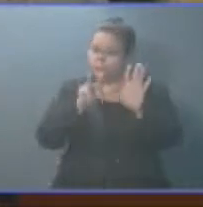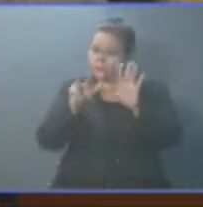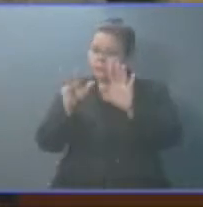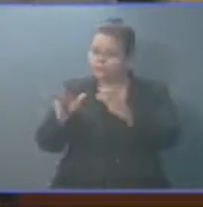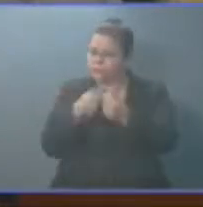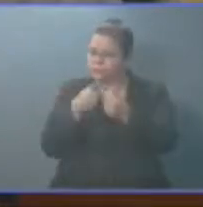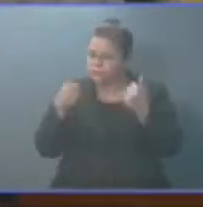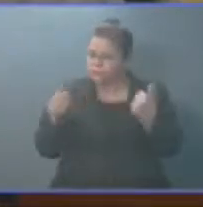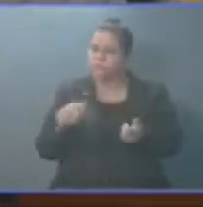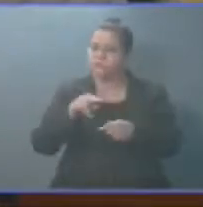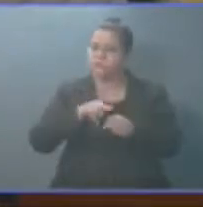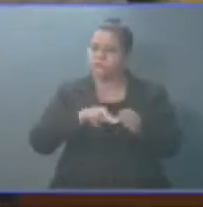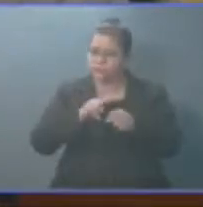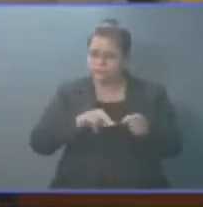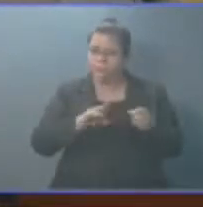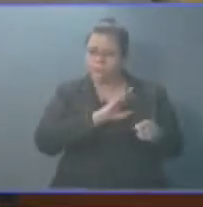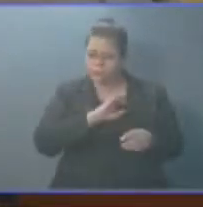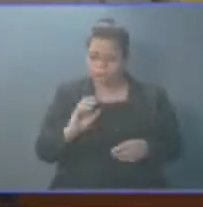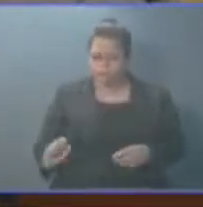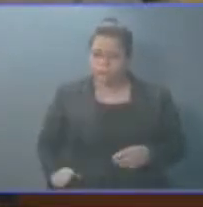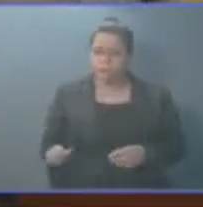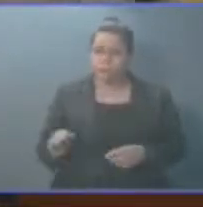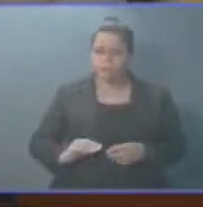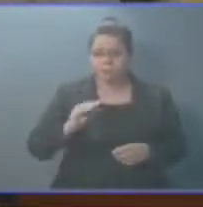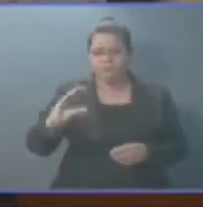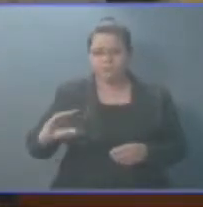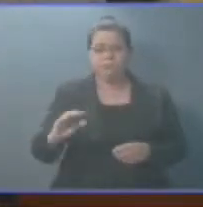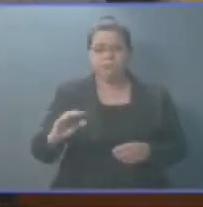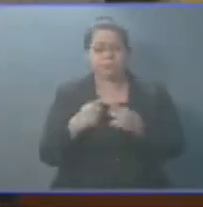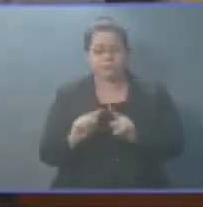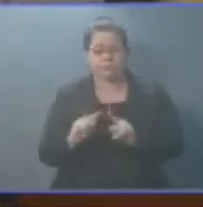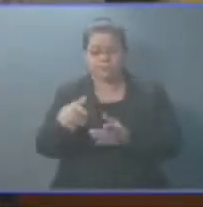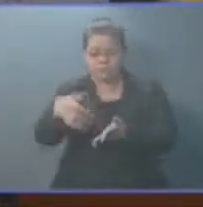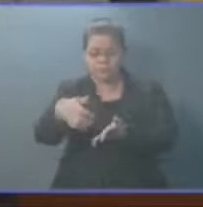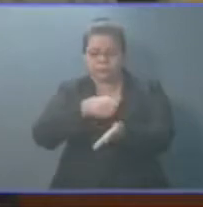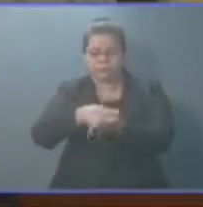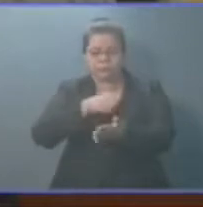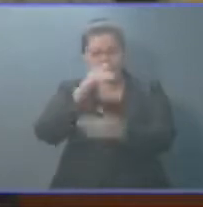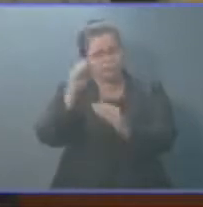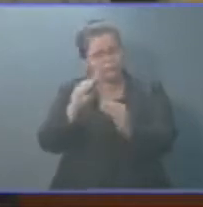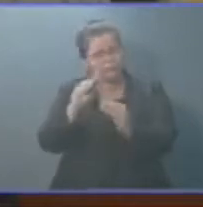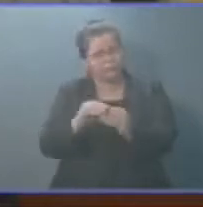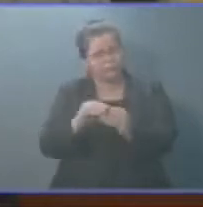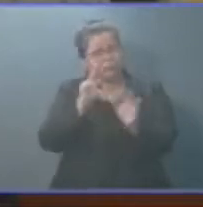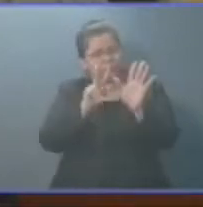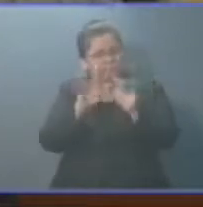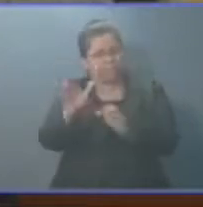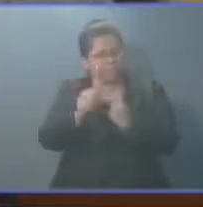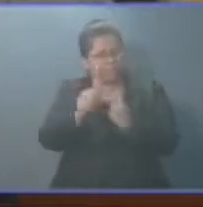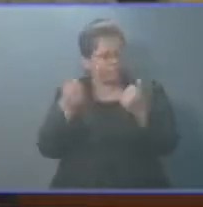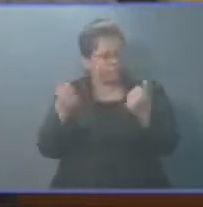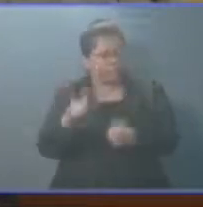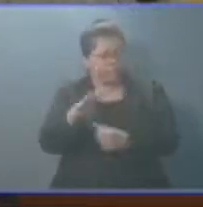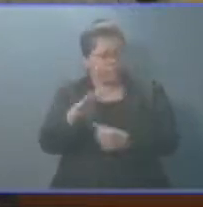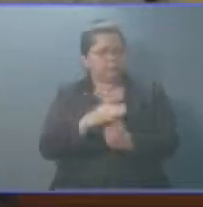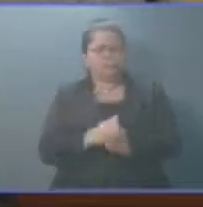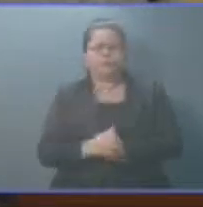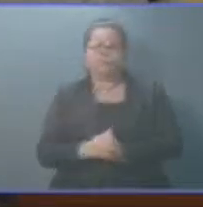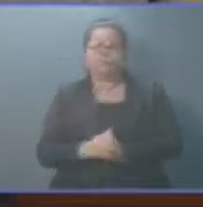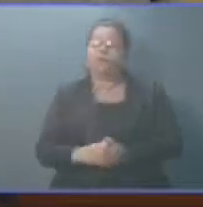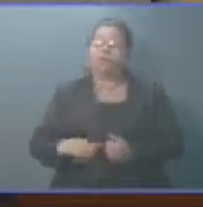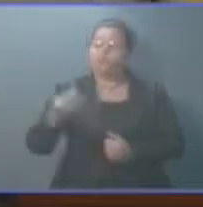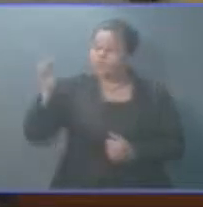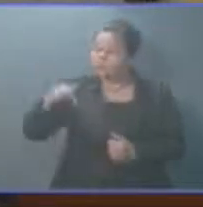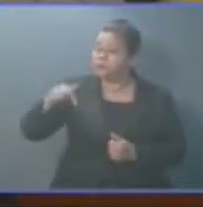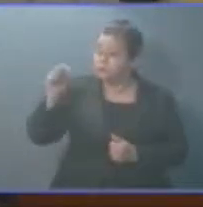millones de dólares, de los cuales, reduciendo impuestos, son alrededor de 75 millones de dólares. Hoy